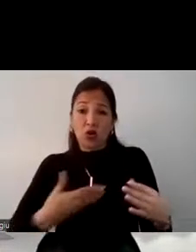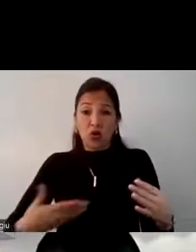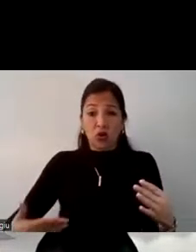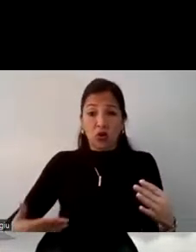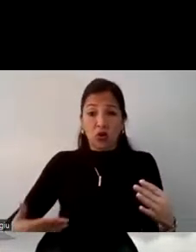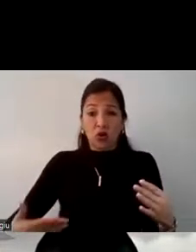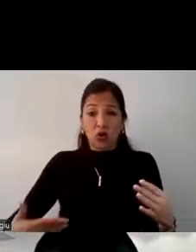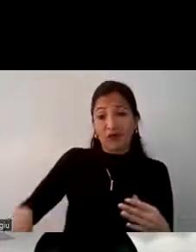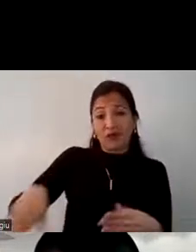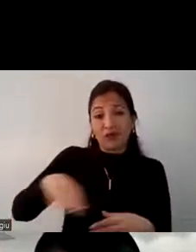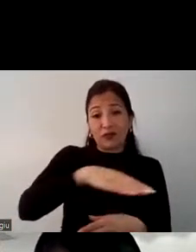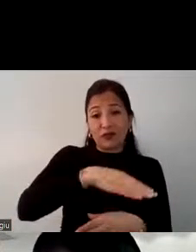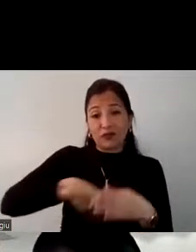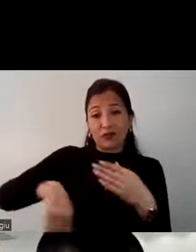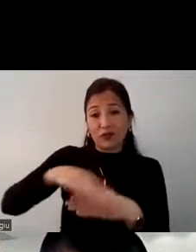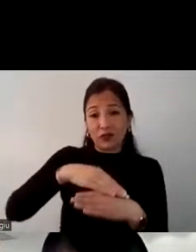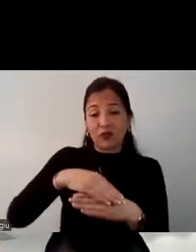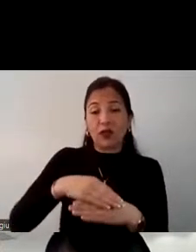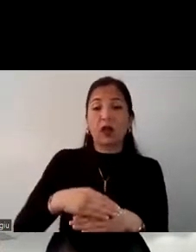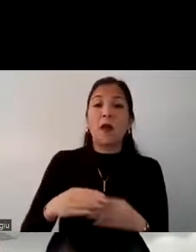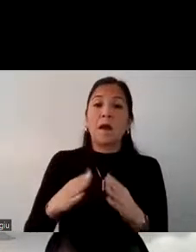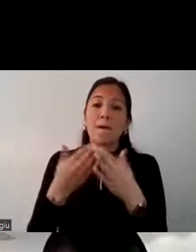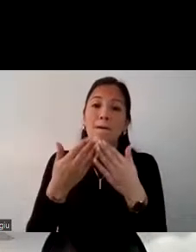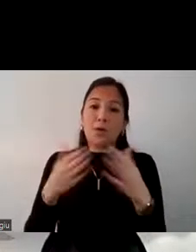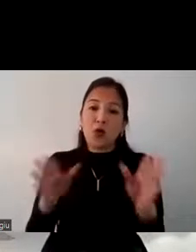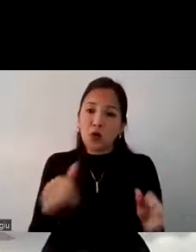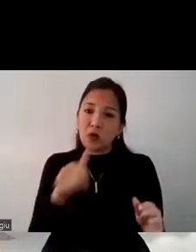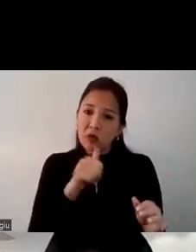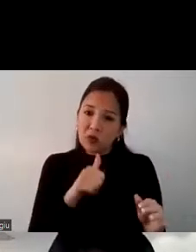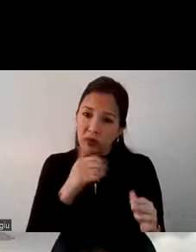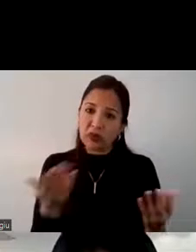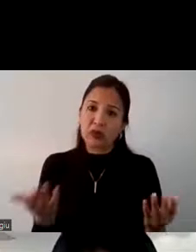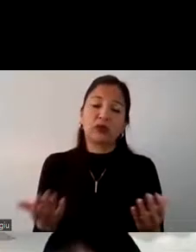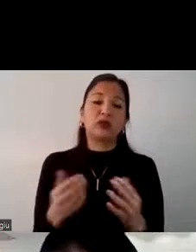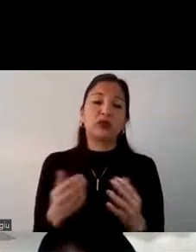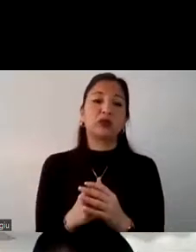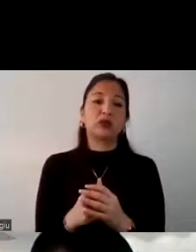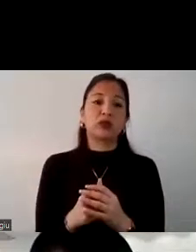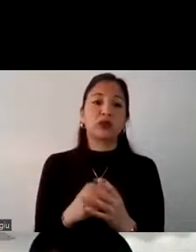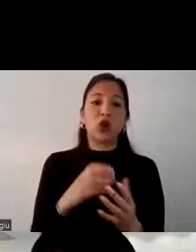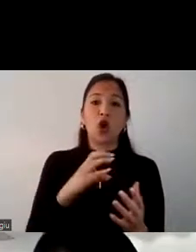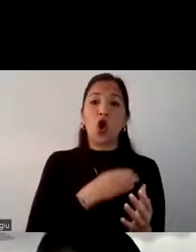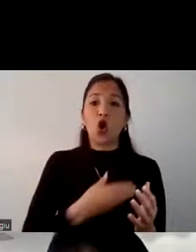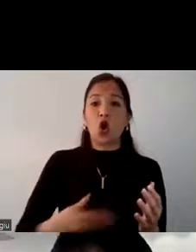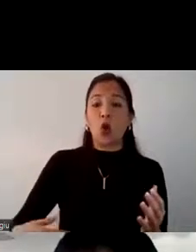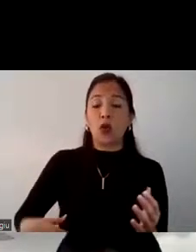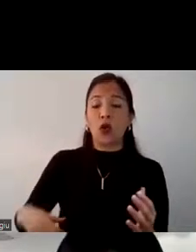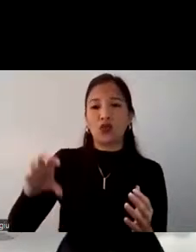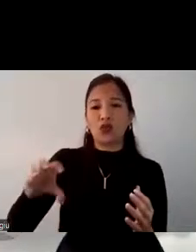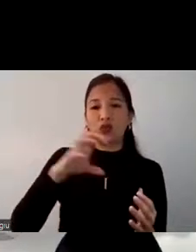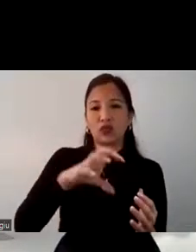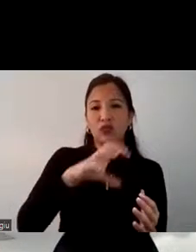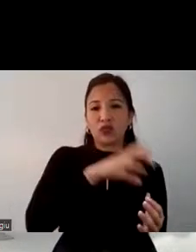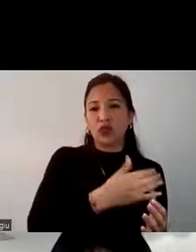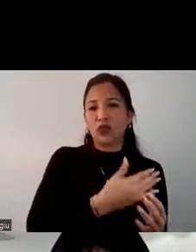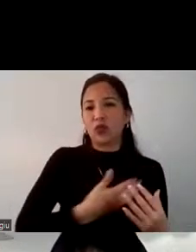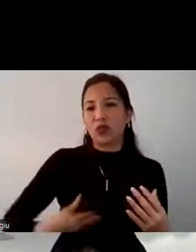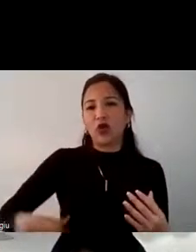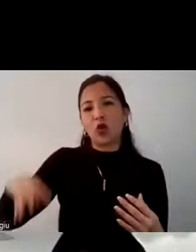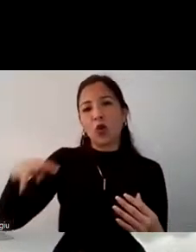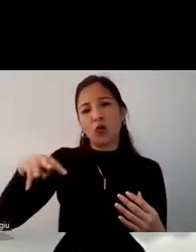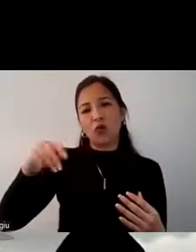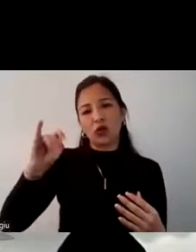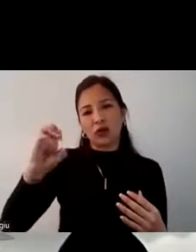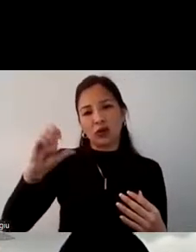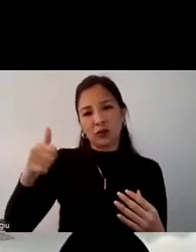que ver también las empresas del sector público las empresas del sector privado los gobiernos regionales los gobiernos municipales los gobiernos locales